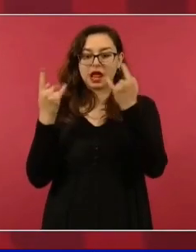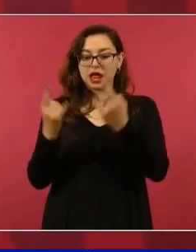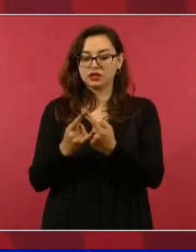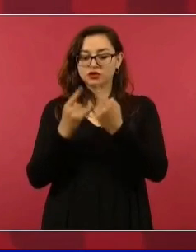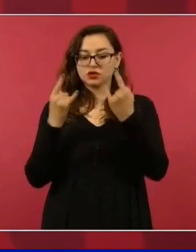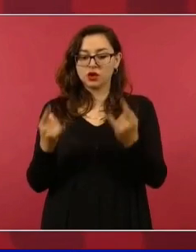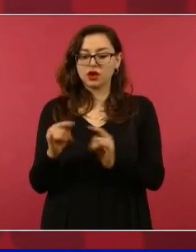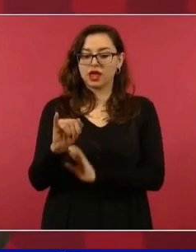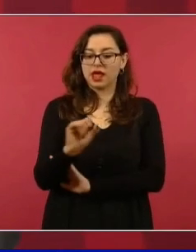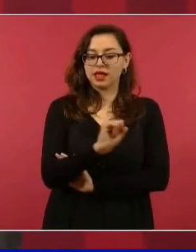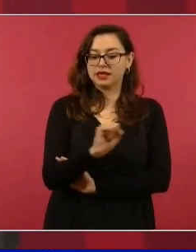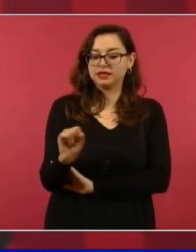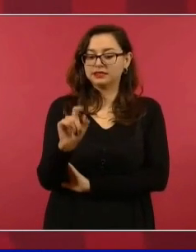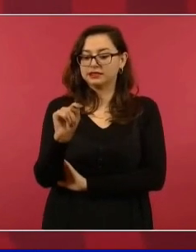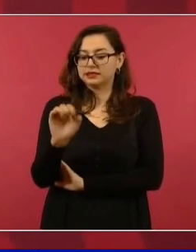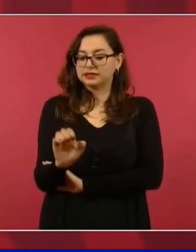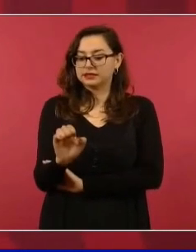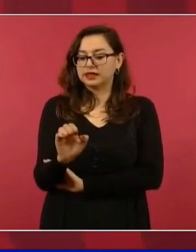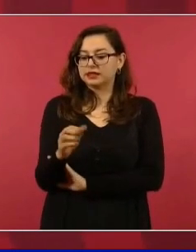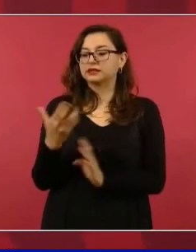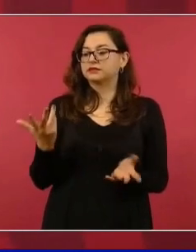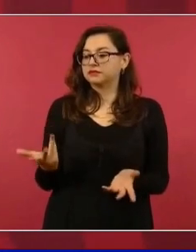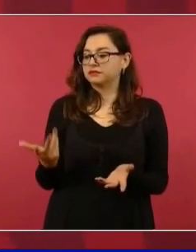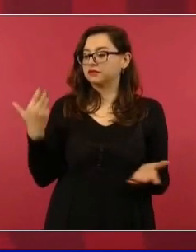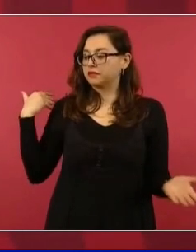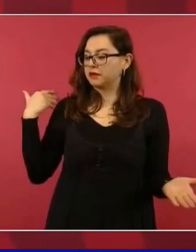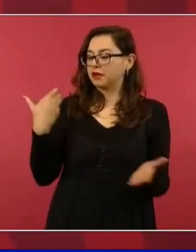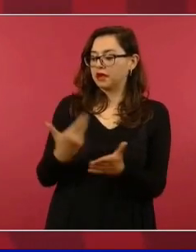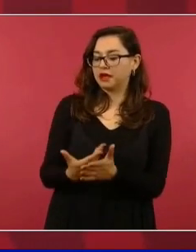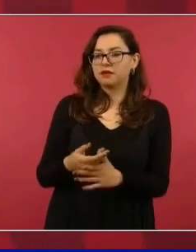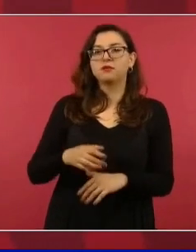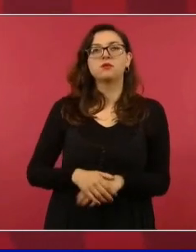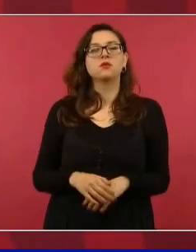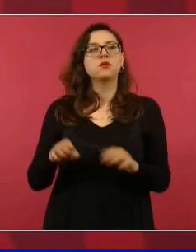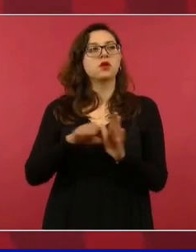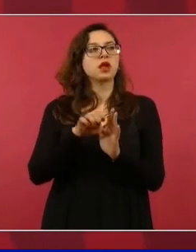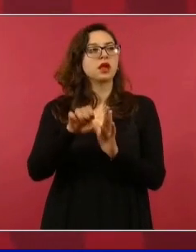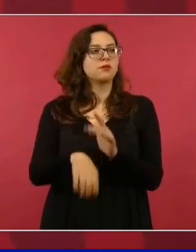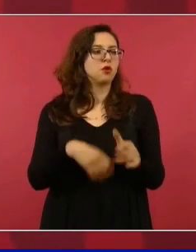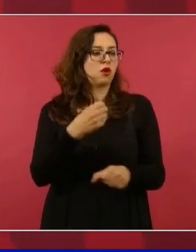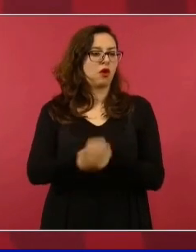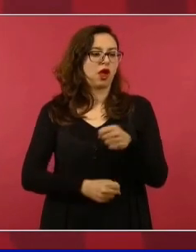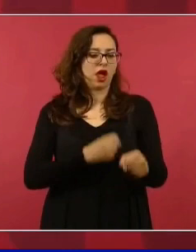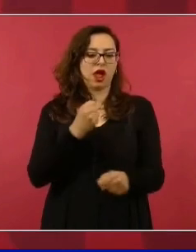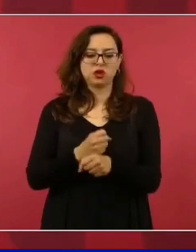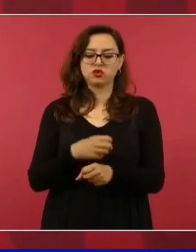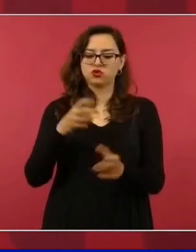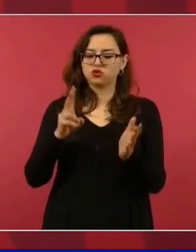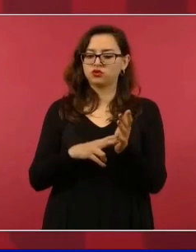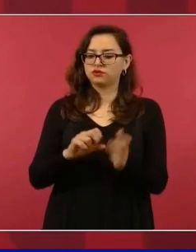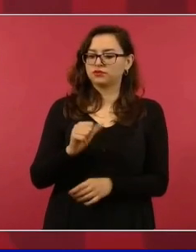Yo recuerdo que cuando el fraude del 2006,